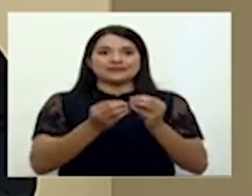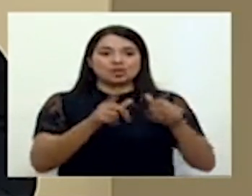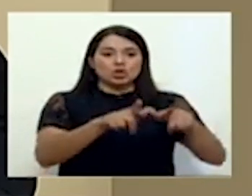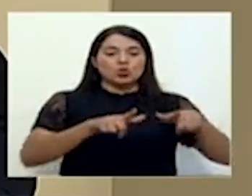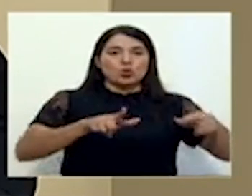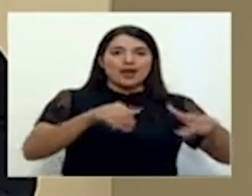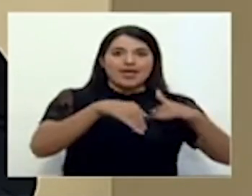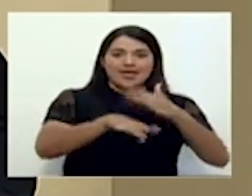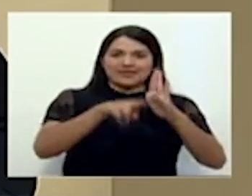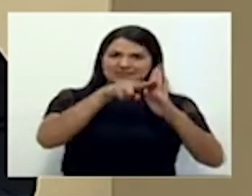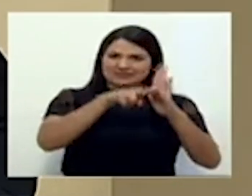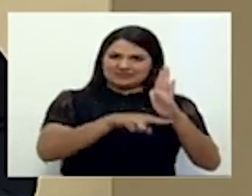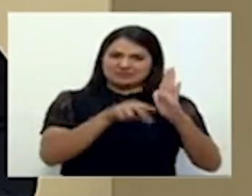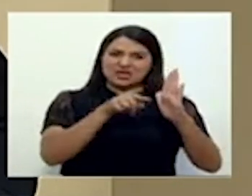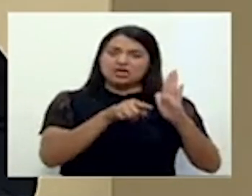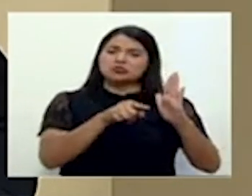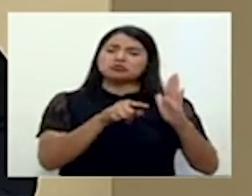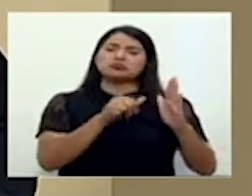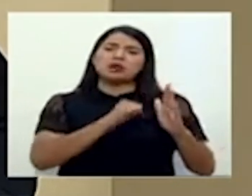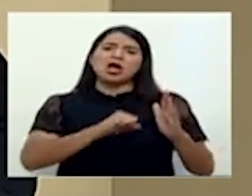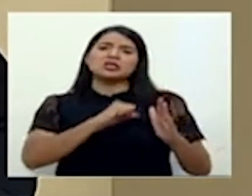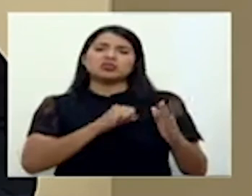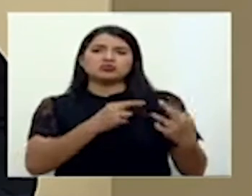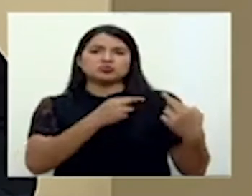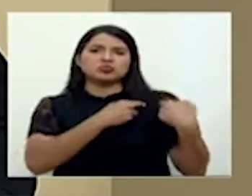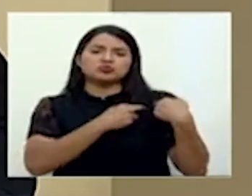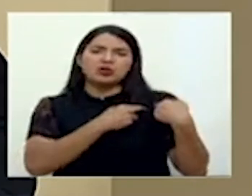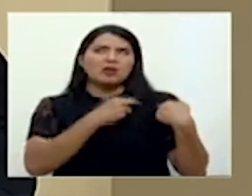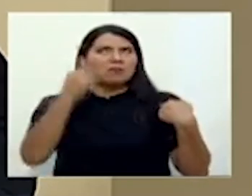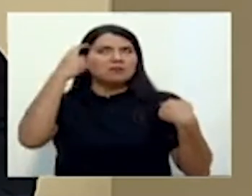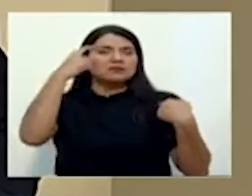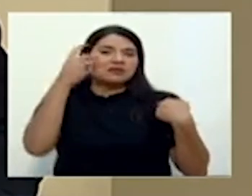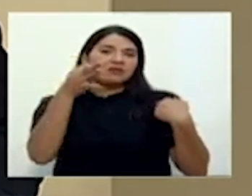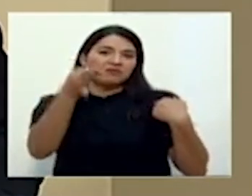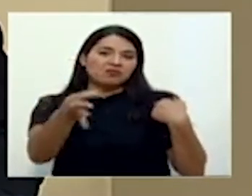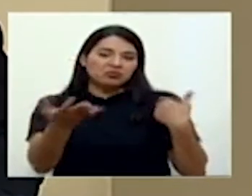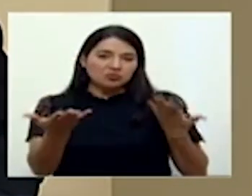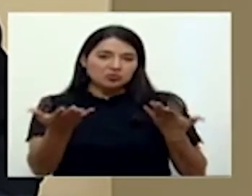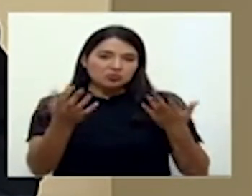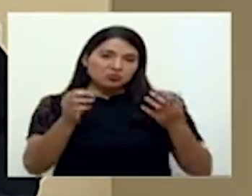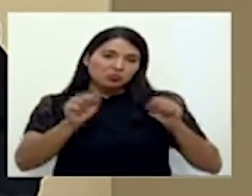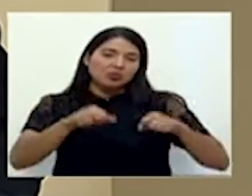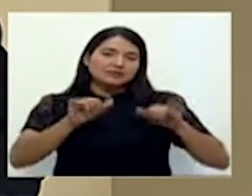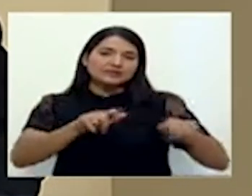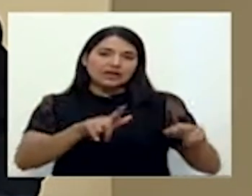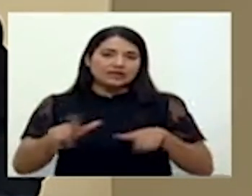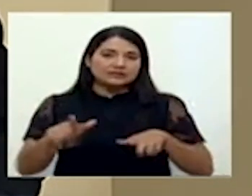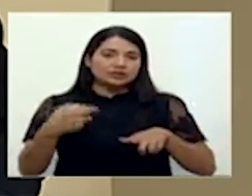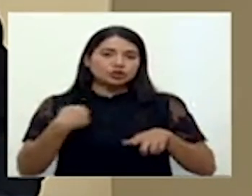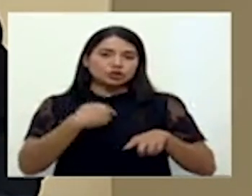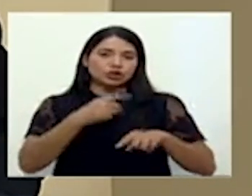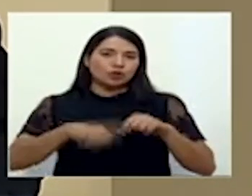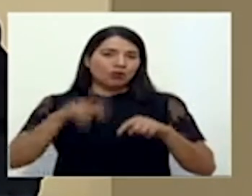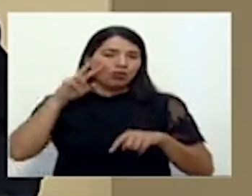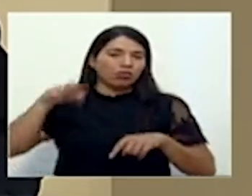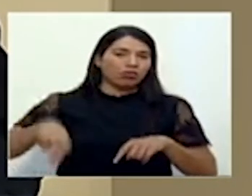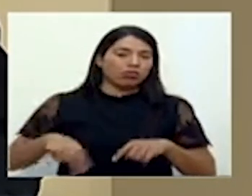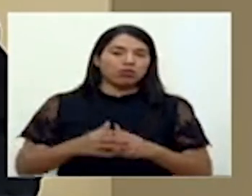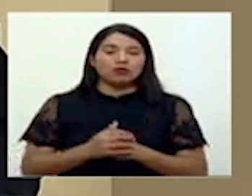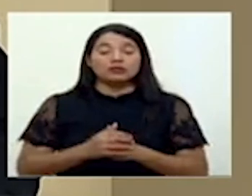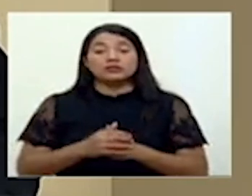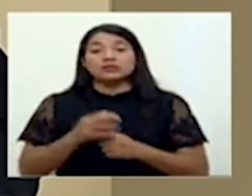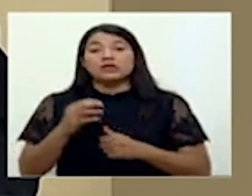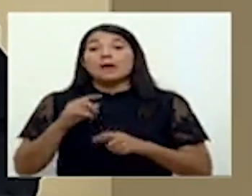lo cual es una acción responsable, preparatoria, no podemos perderla de vista en el horizonte, aunque todos nuestros